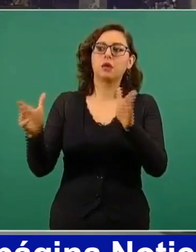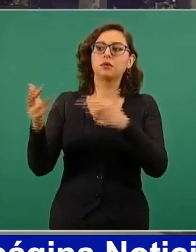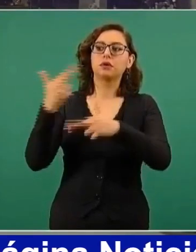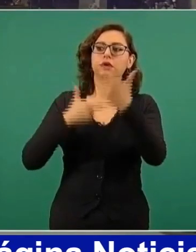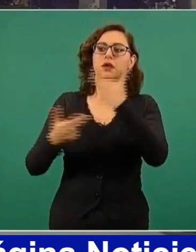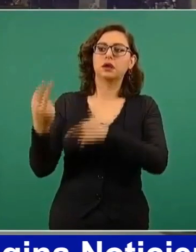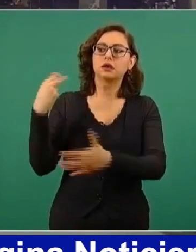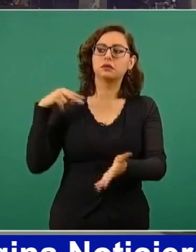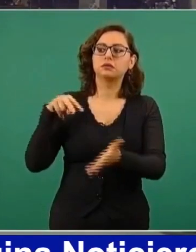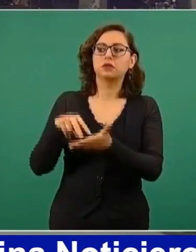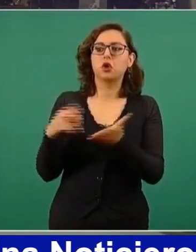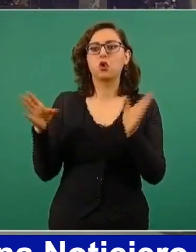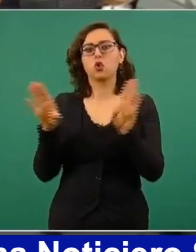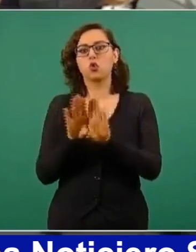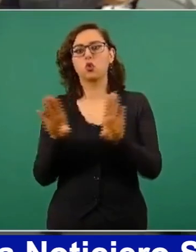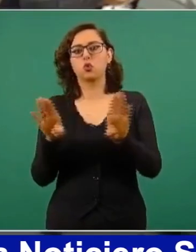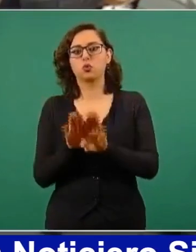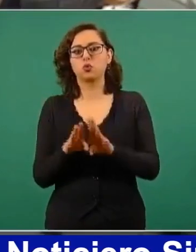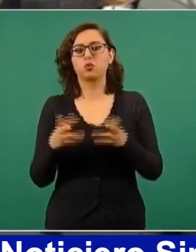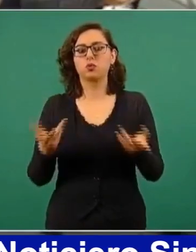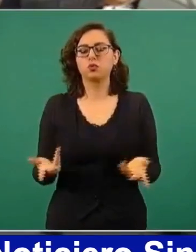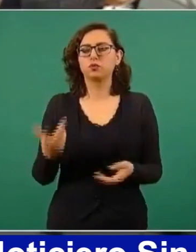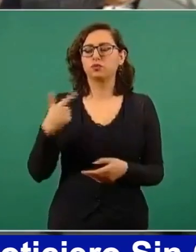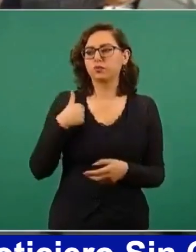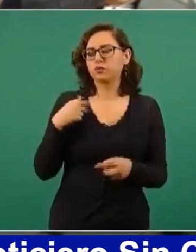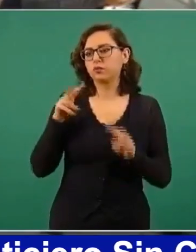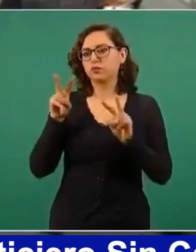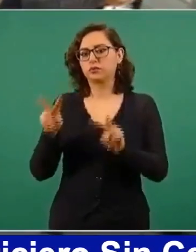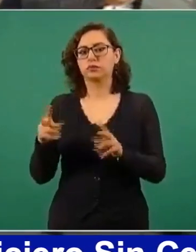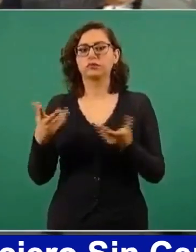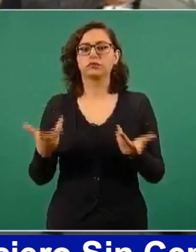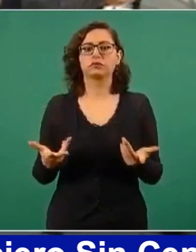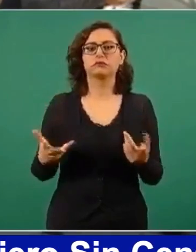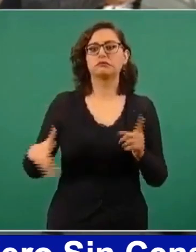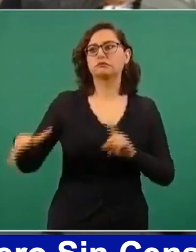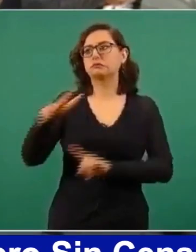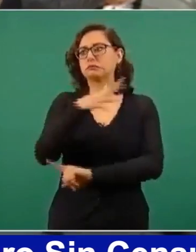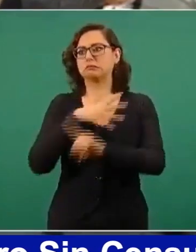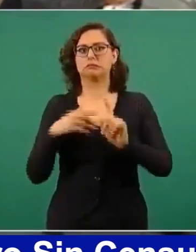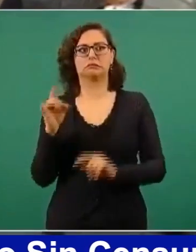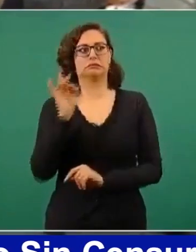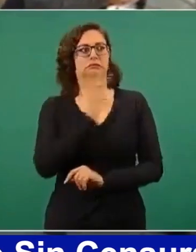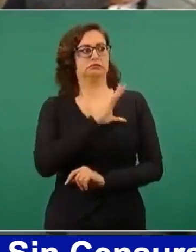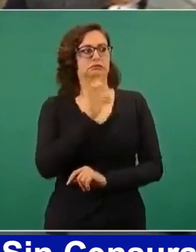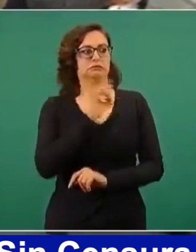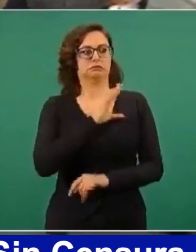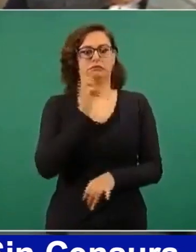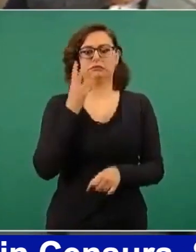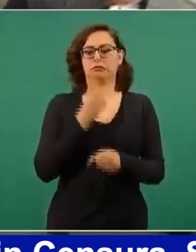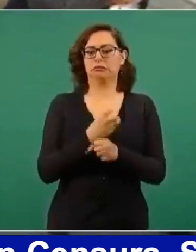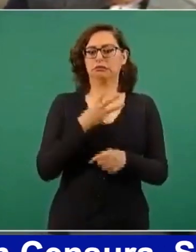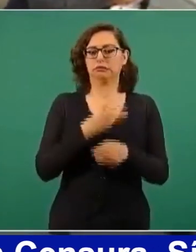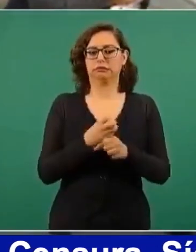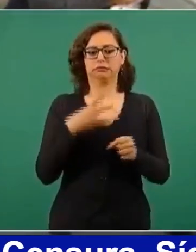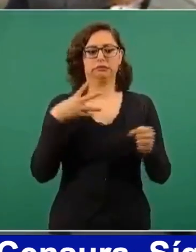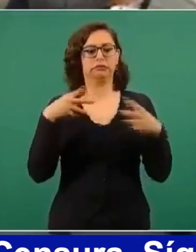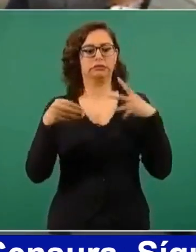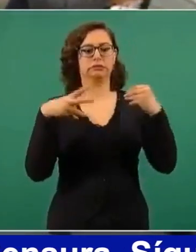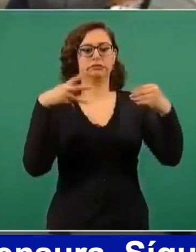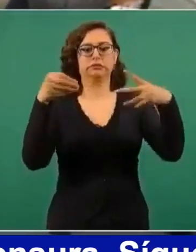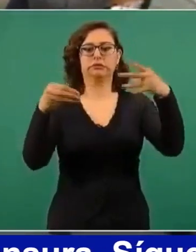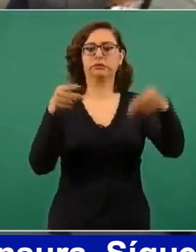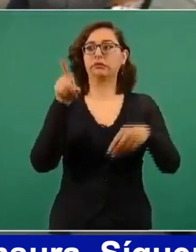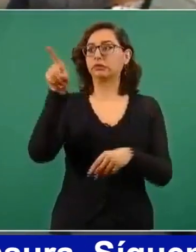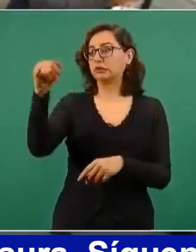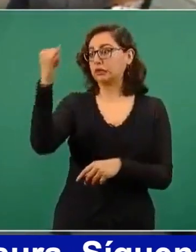escuelas. Y hay como mucho temor por todas estas noticias que hay de la tercera ola, de lo que está pasando en India, de lo que… bueno, en general, de